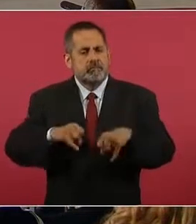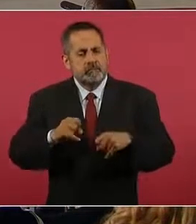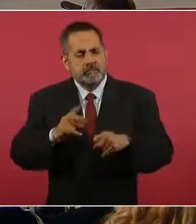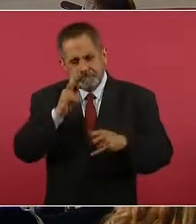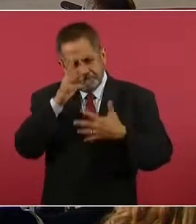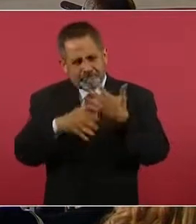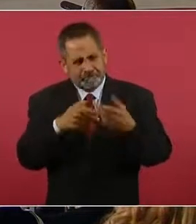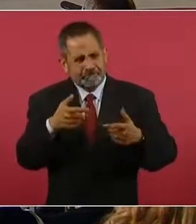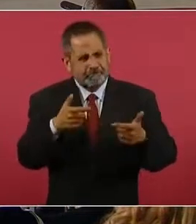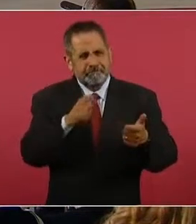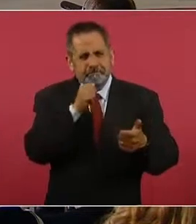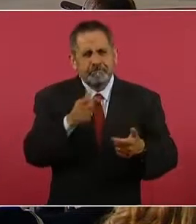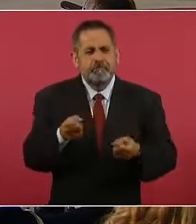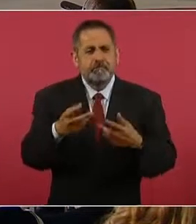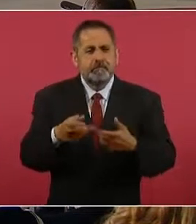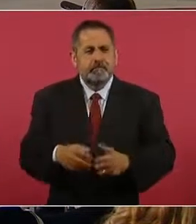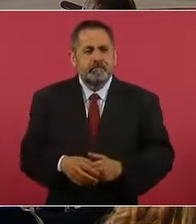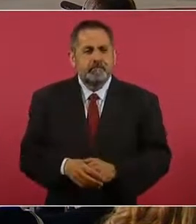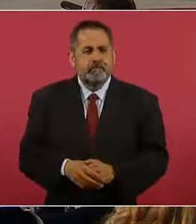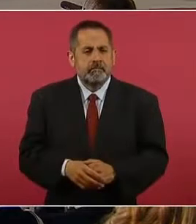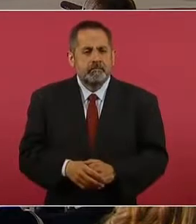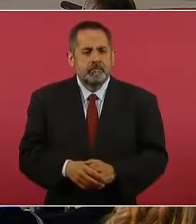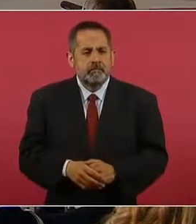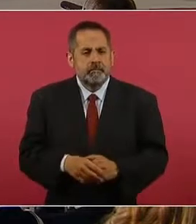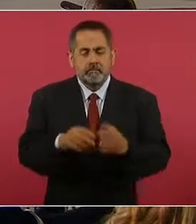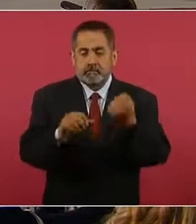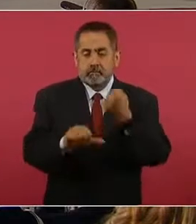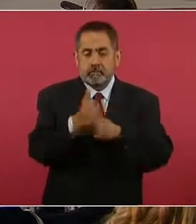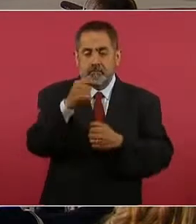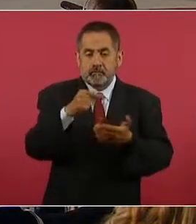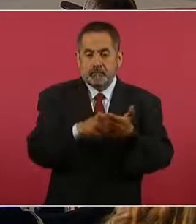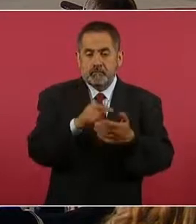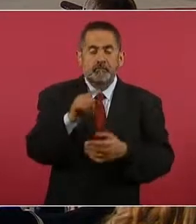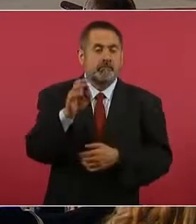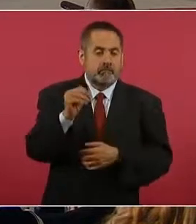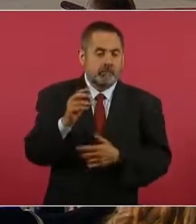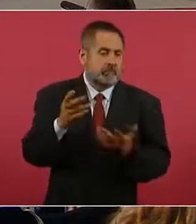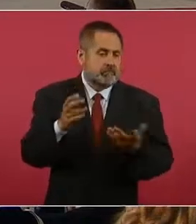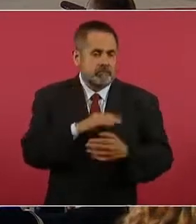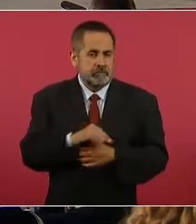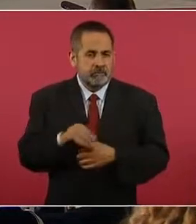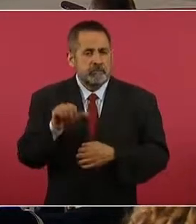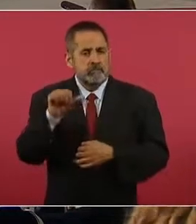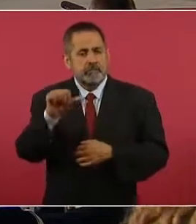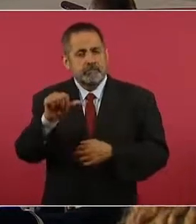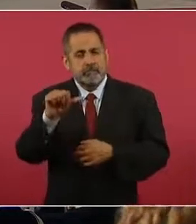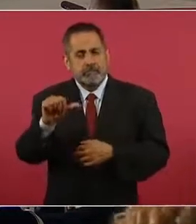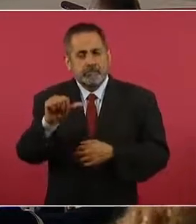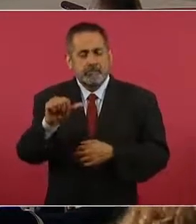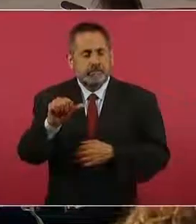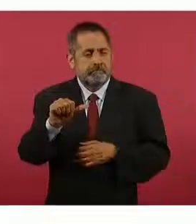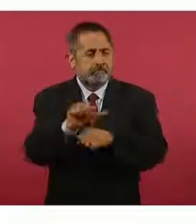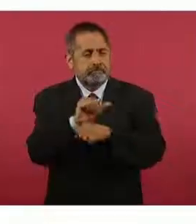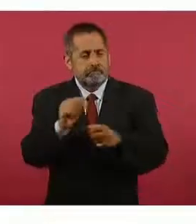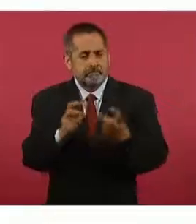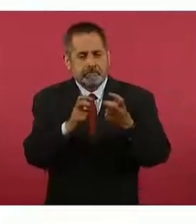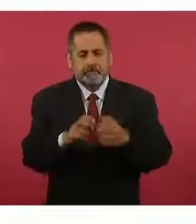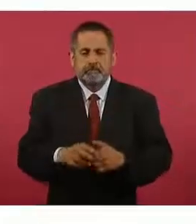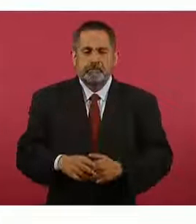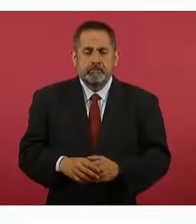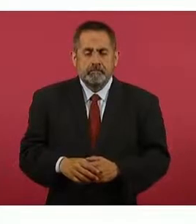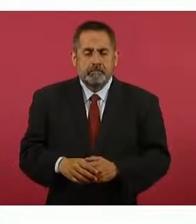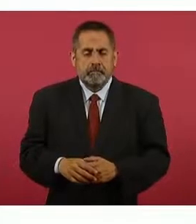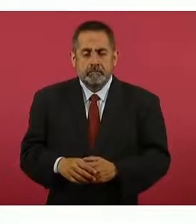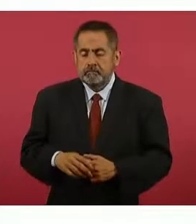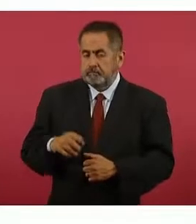11.9, estamos hablando de 16 vehículos. Y